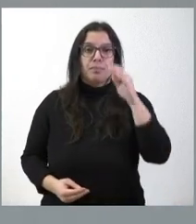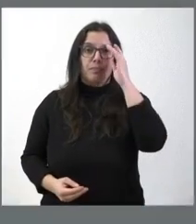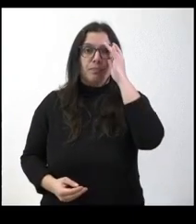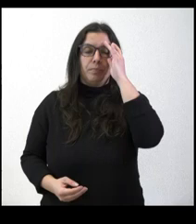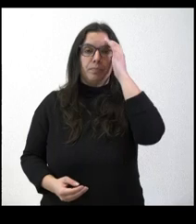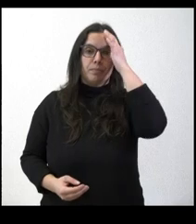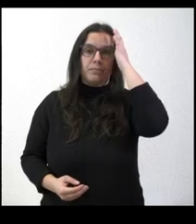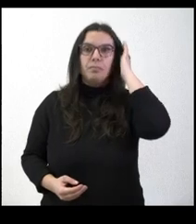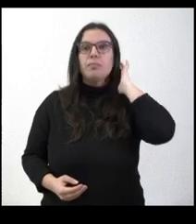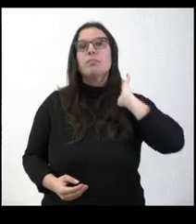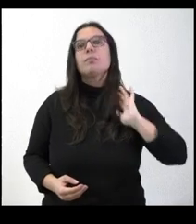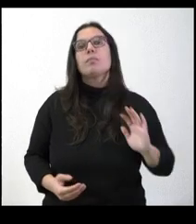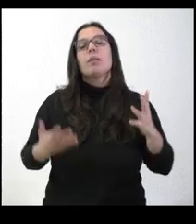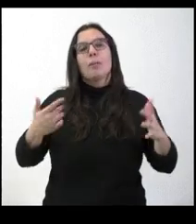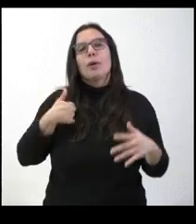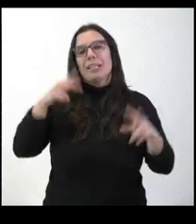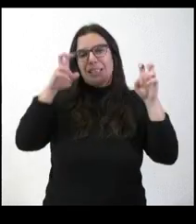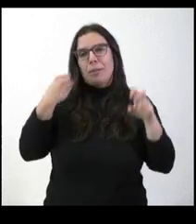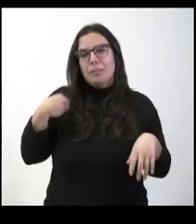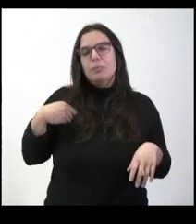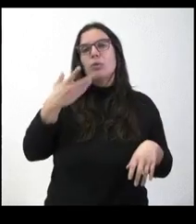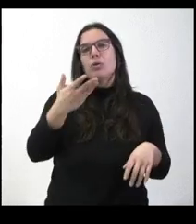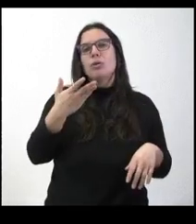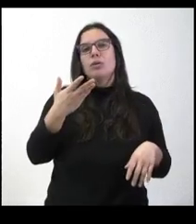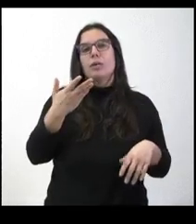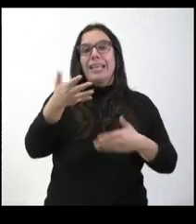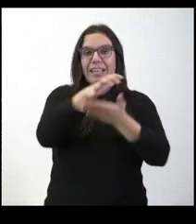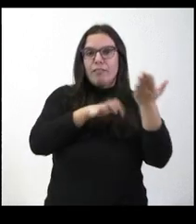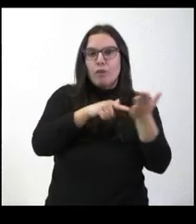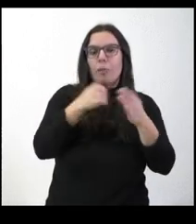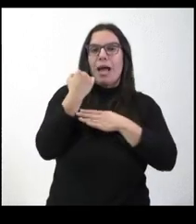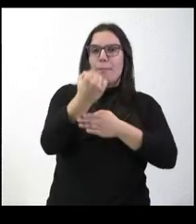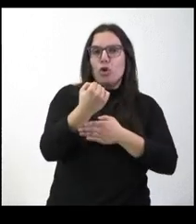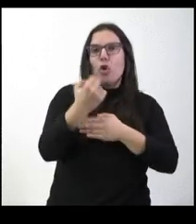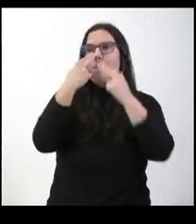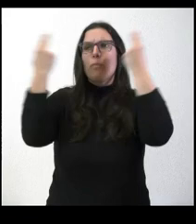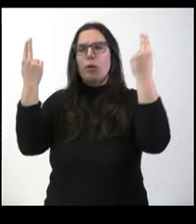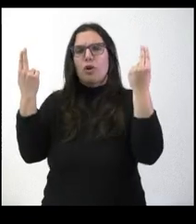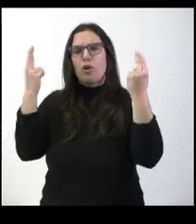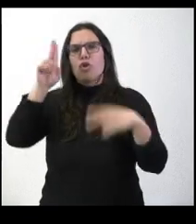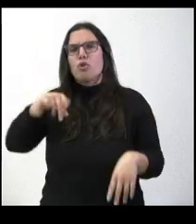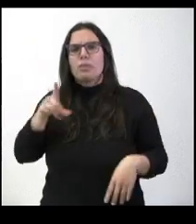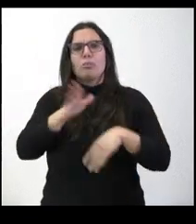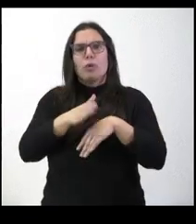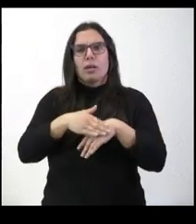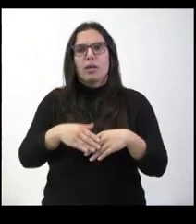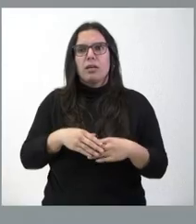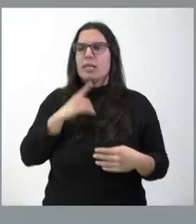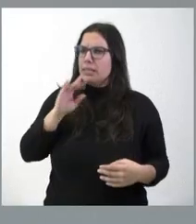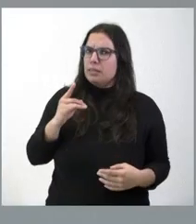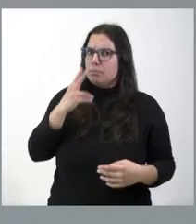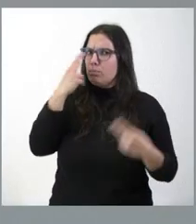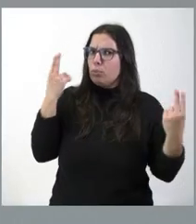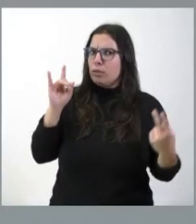Pero, incidiendo sobre esto mismo, ¿por qué no se hizo público ese apoyo de la Junta, ese apoyo expreso a León? Sí, lo hicimos público.